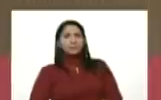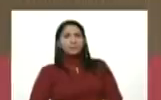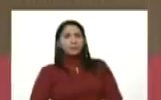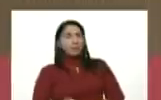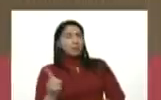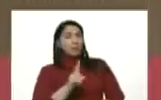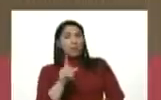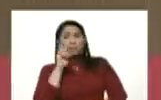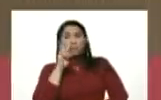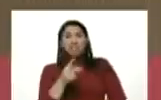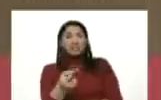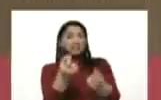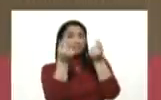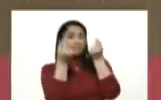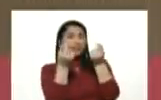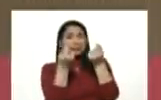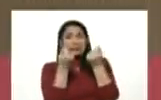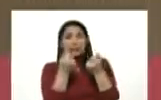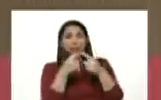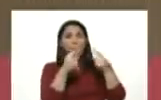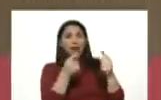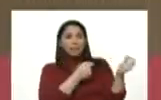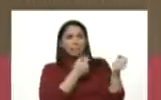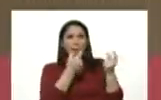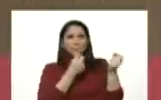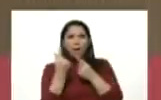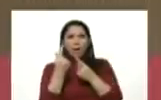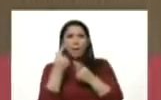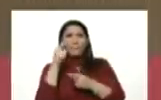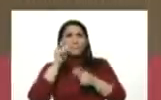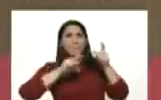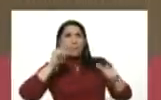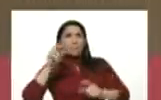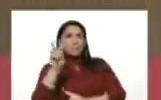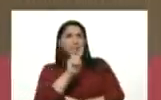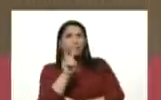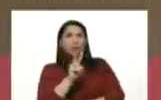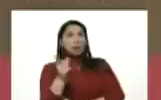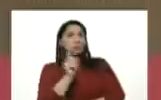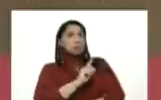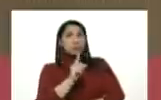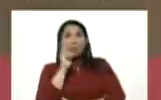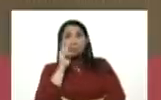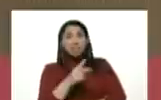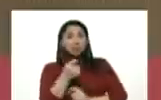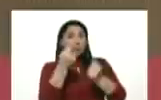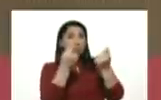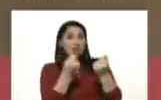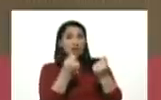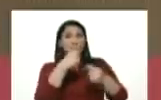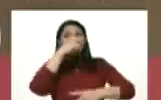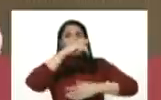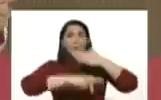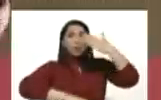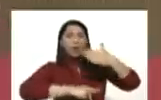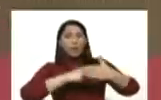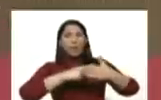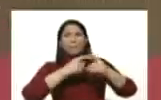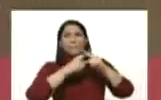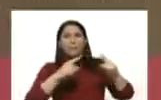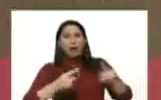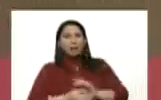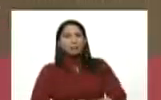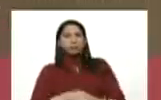visto un centavo para la repatriación de estos venezolanos, no hemos visto un centavo en programas de, bueno,